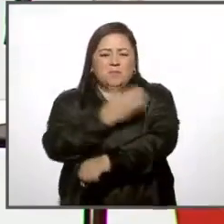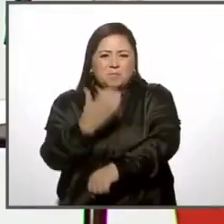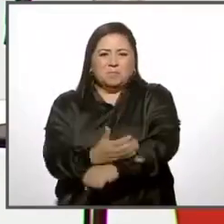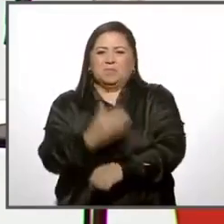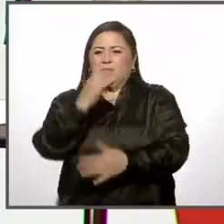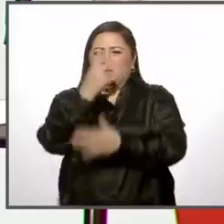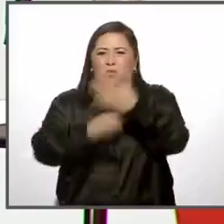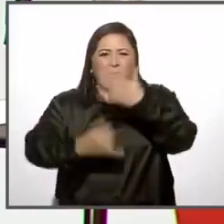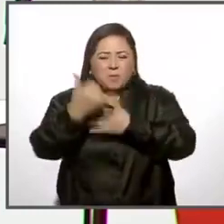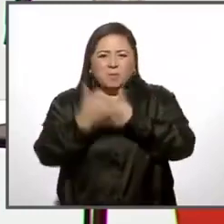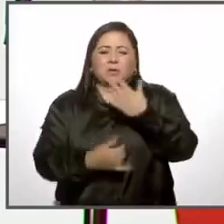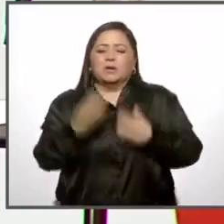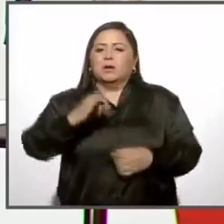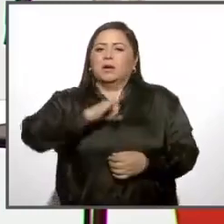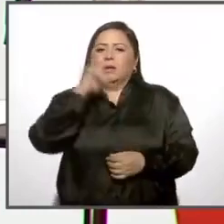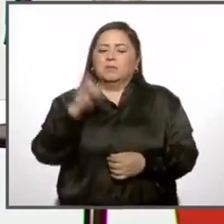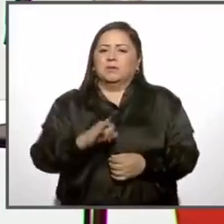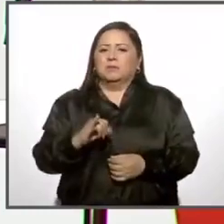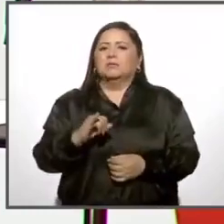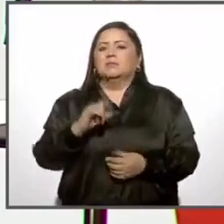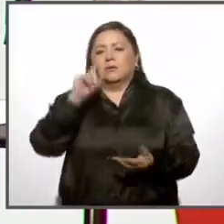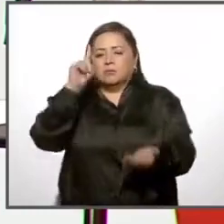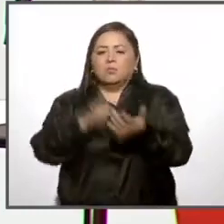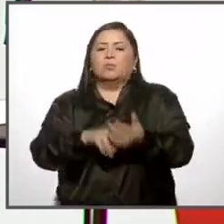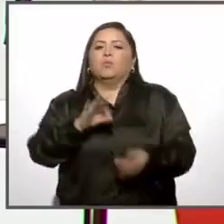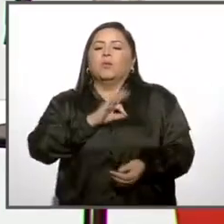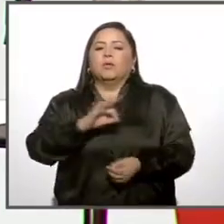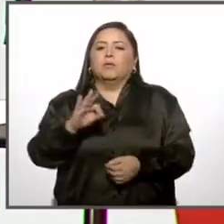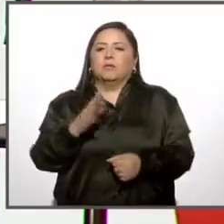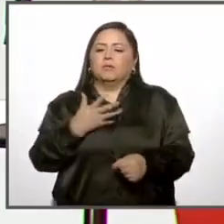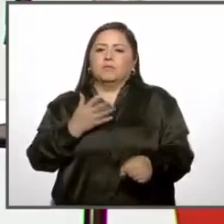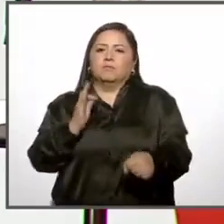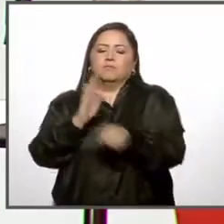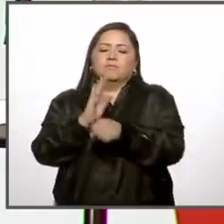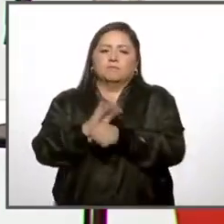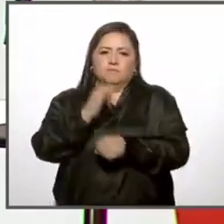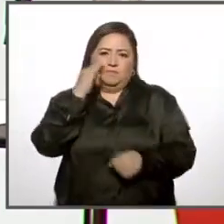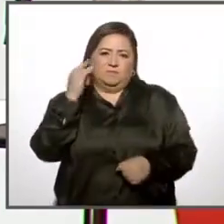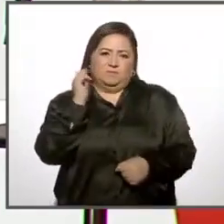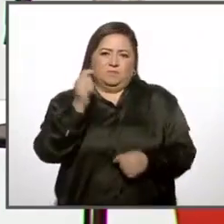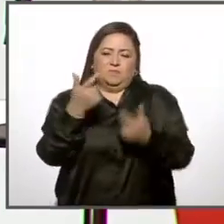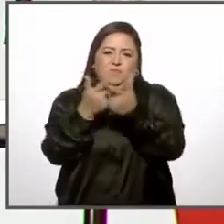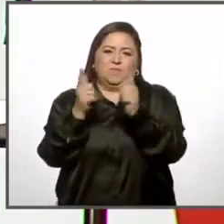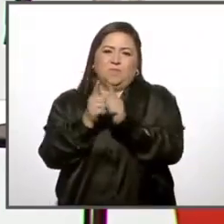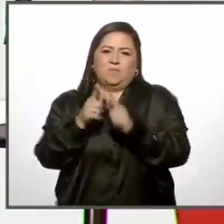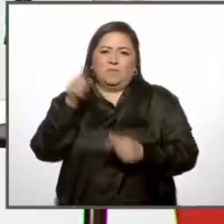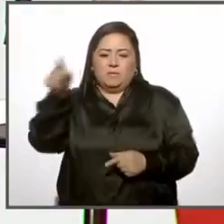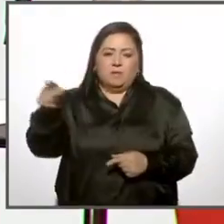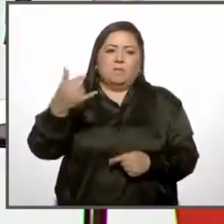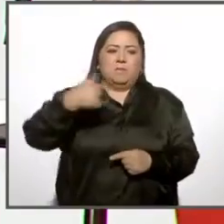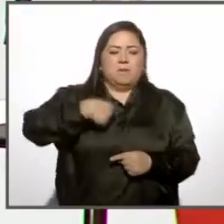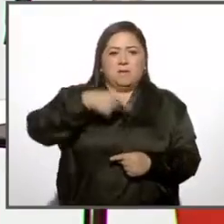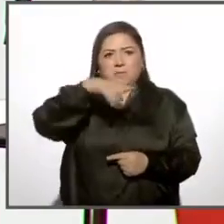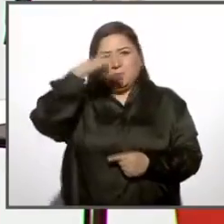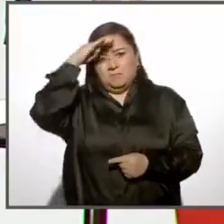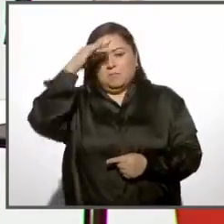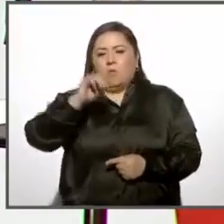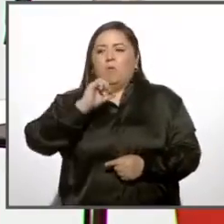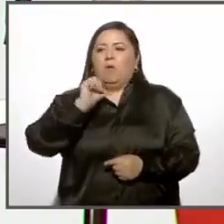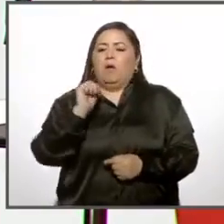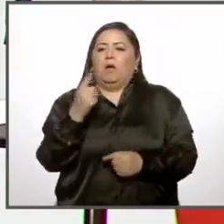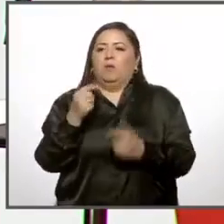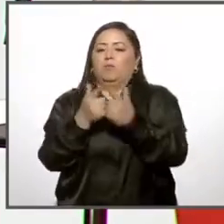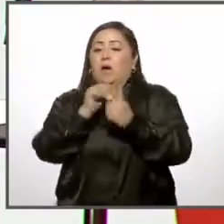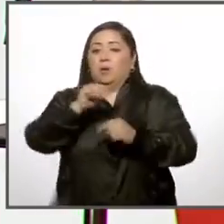compañeros de proyecto, nunca va a disculpar que al interior haya una protección indebida de un integrante, ni de él, ni mía, ni de ningún